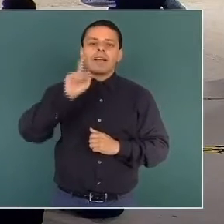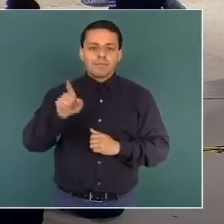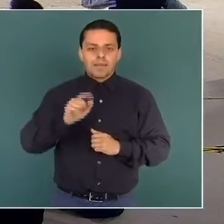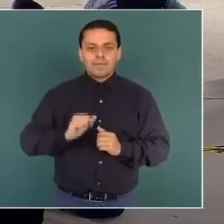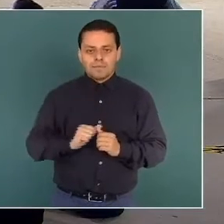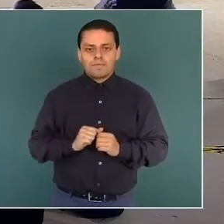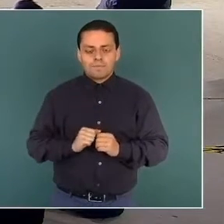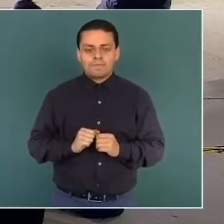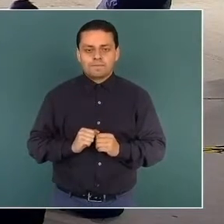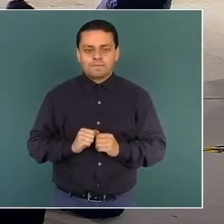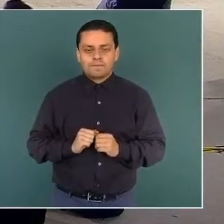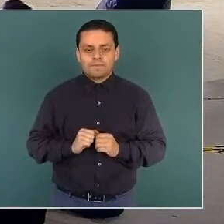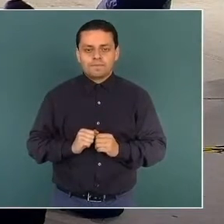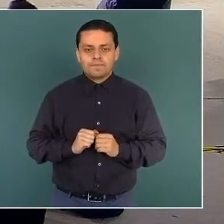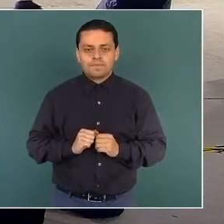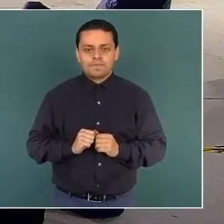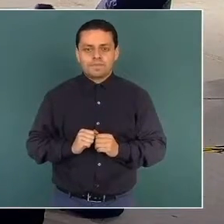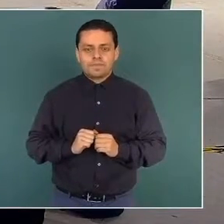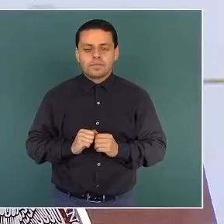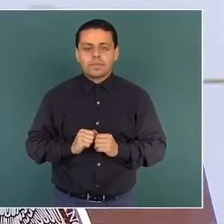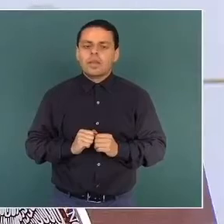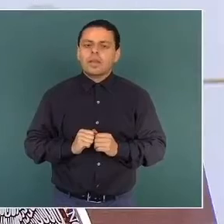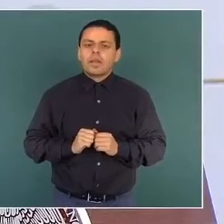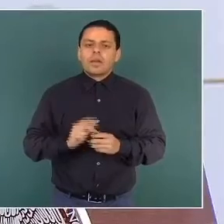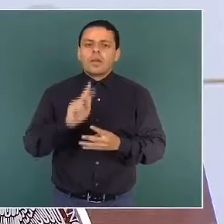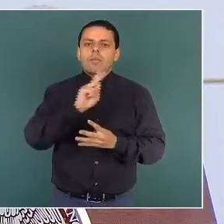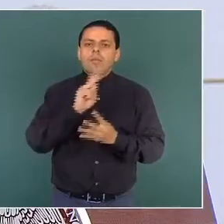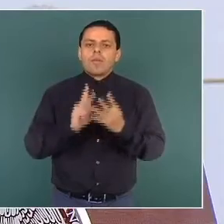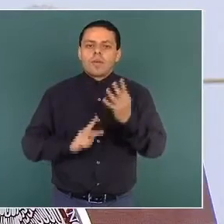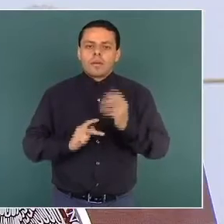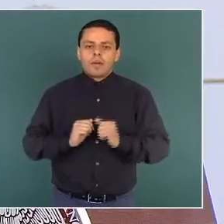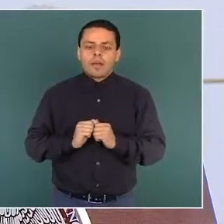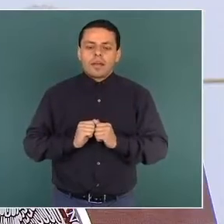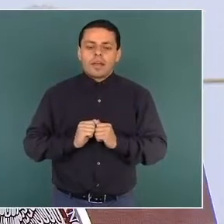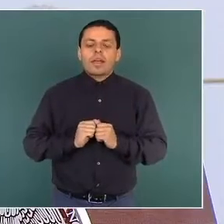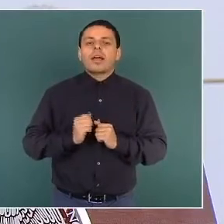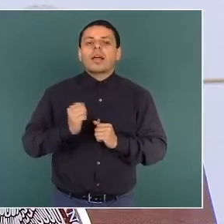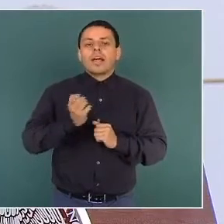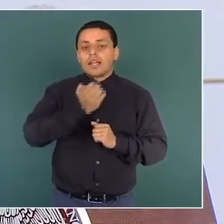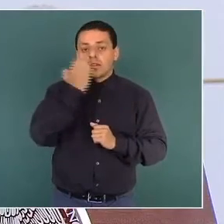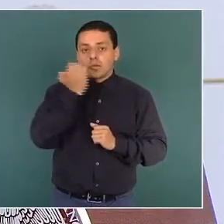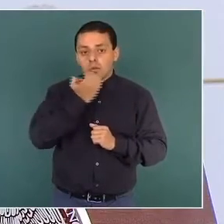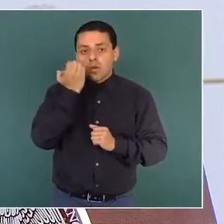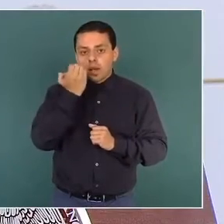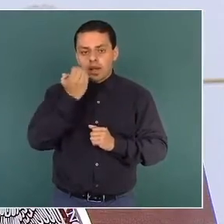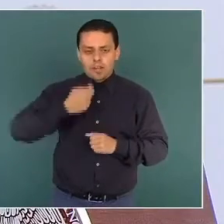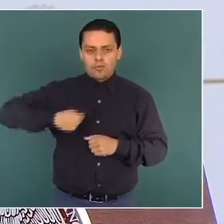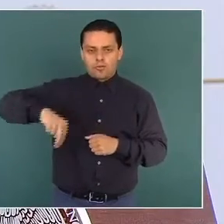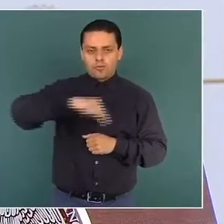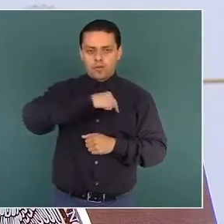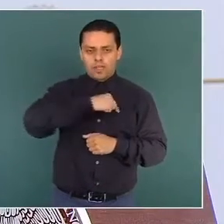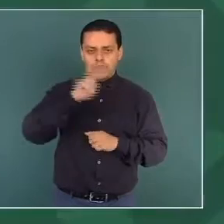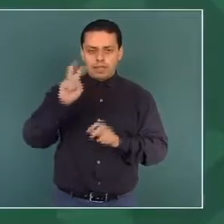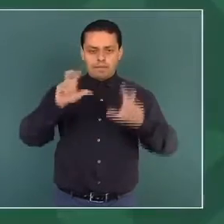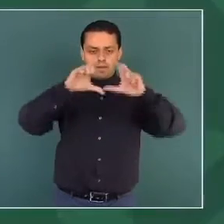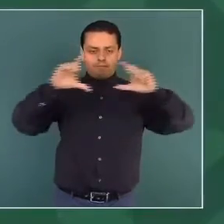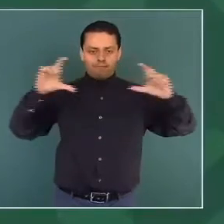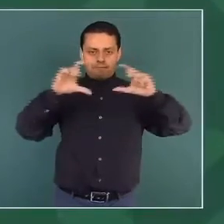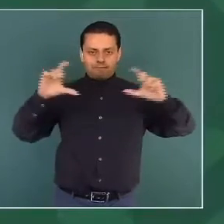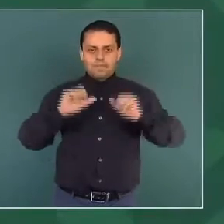El programa Escuela es Nuestra, también